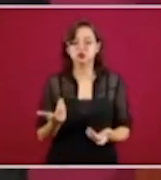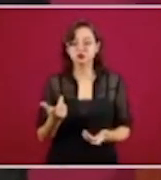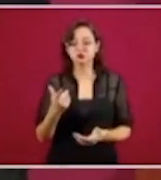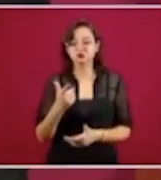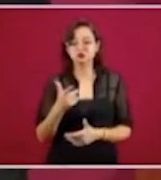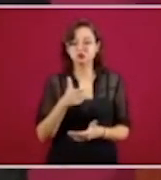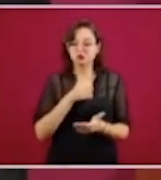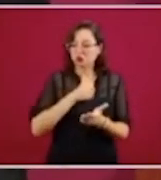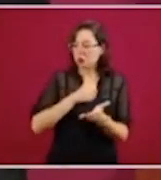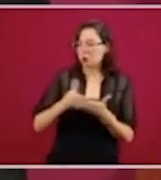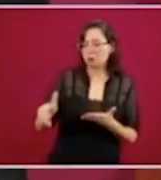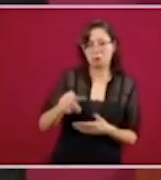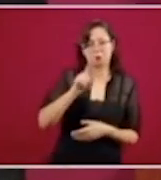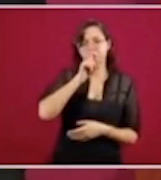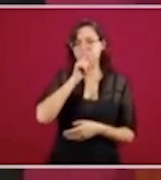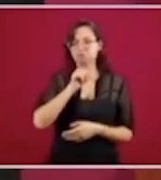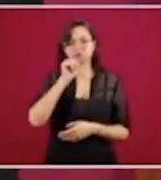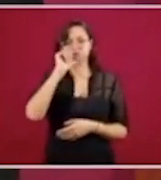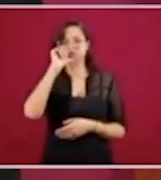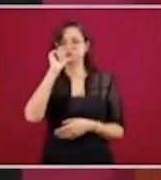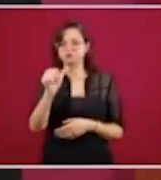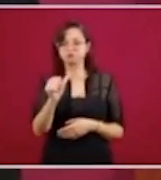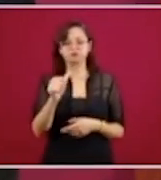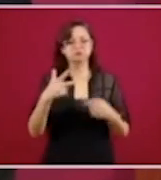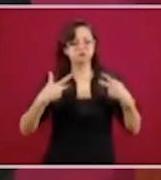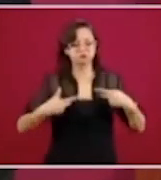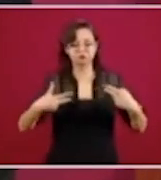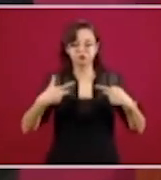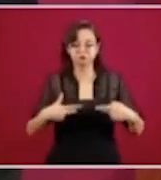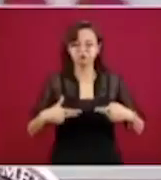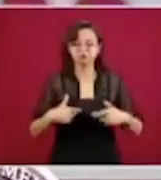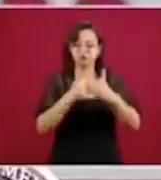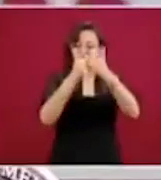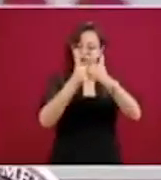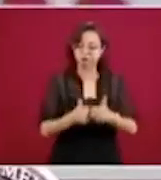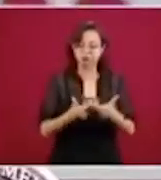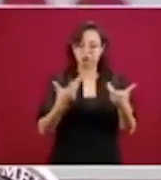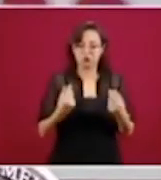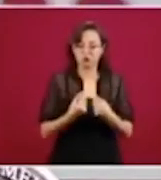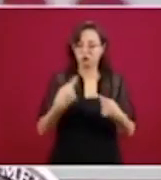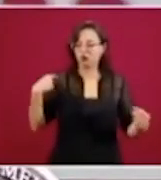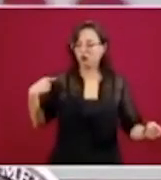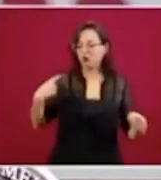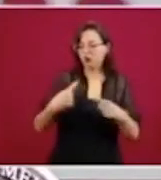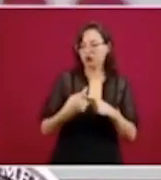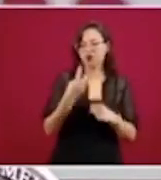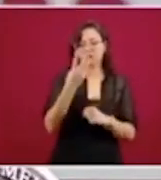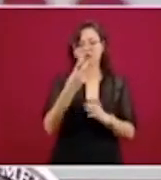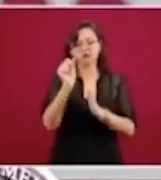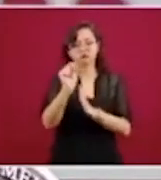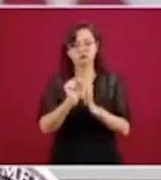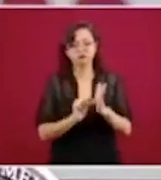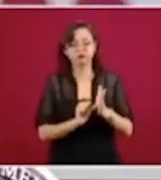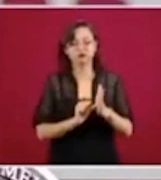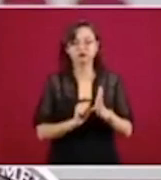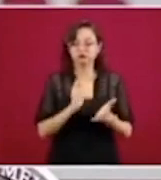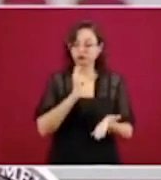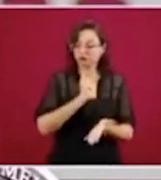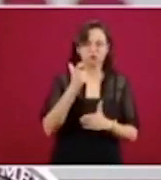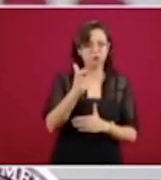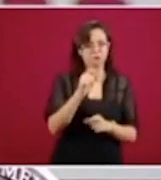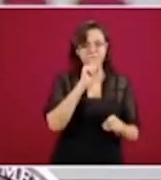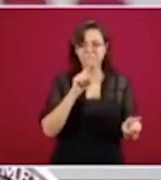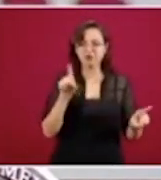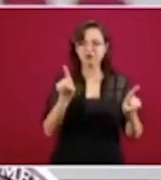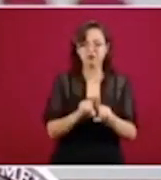conservado a sus trabajadores, el promedio de sus trabajadores durante los últimos tres meses y el salario de